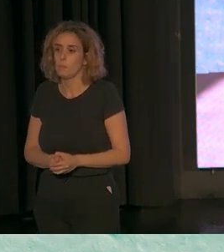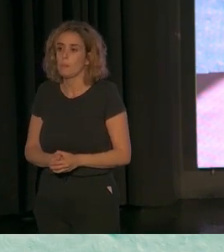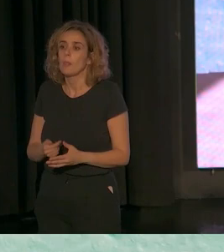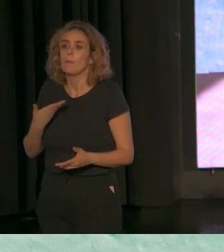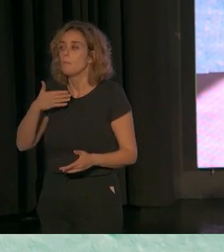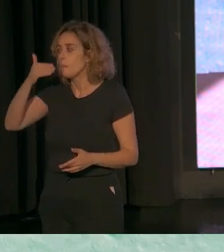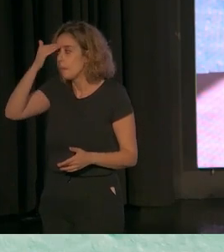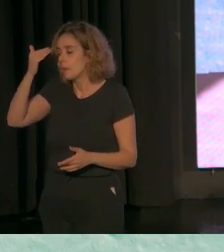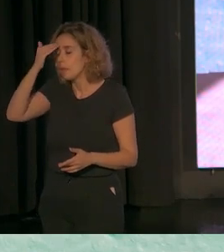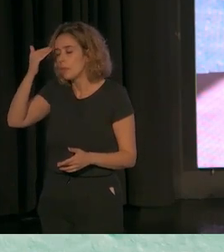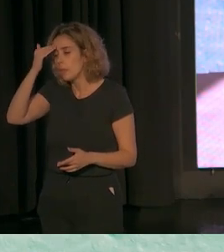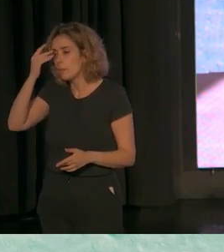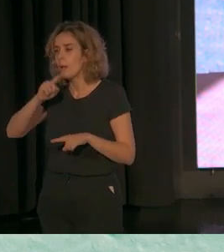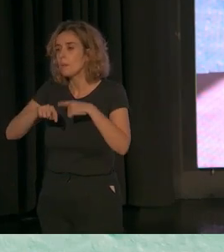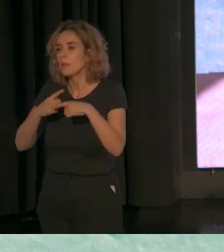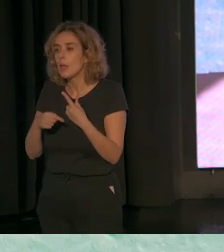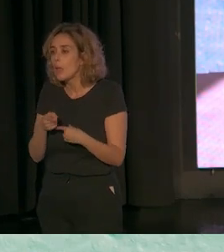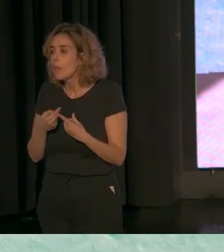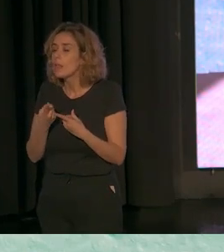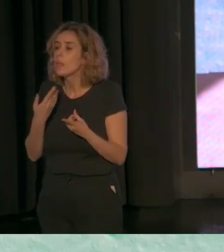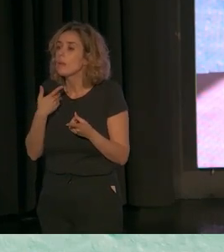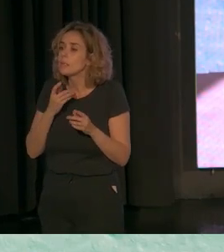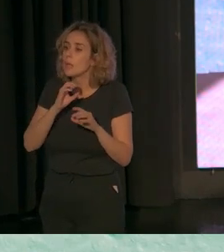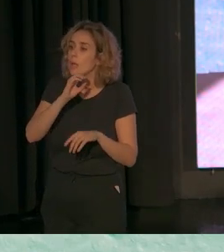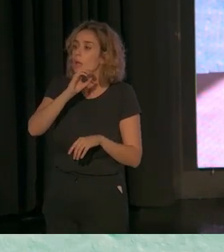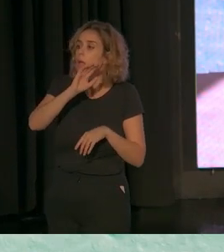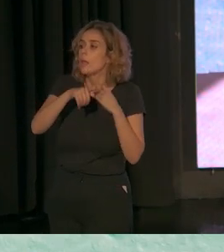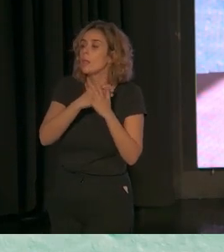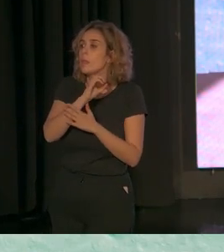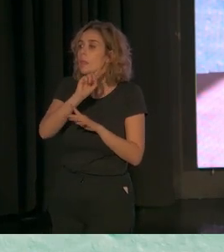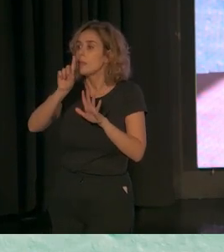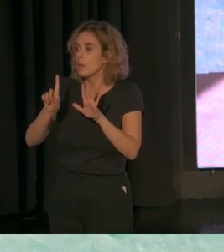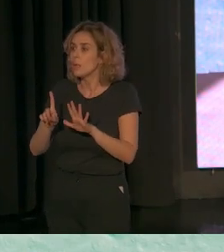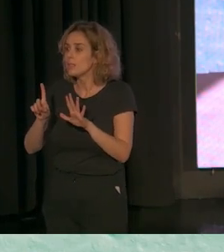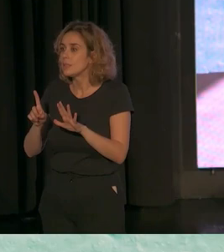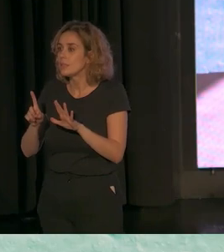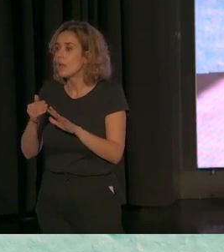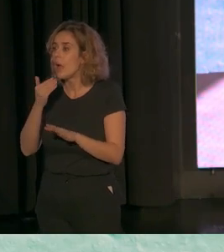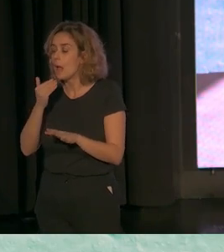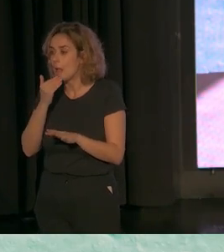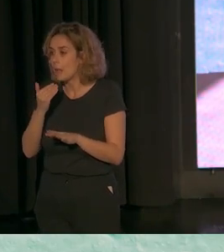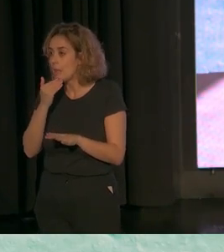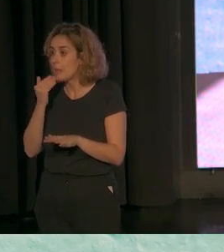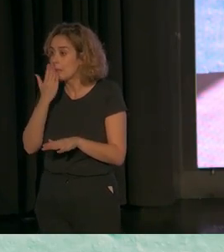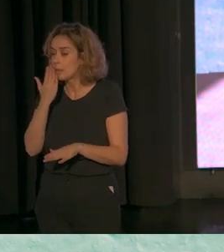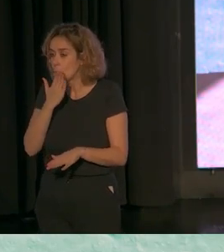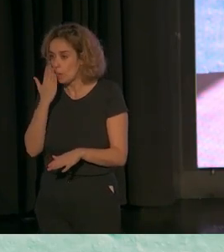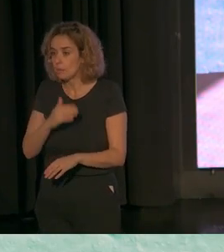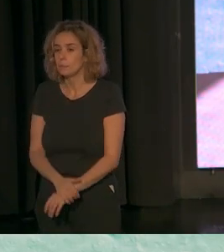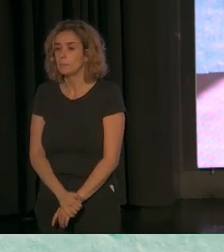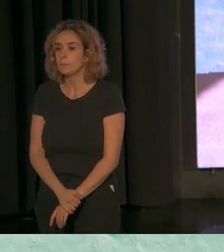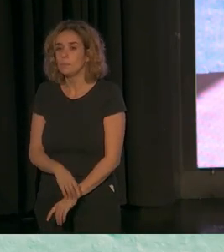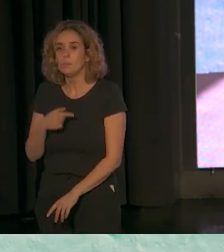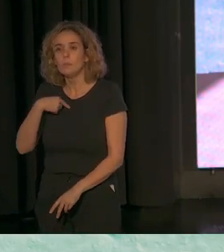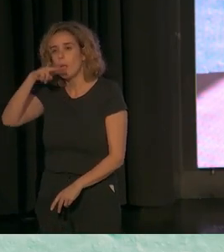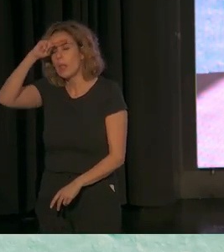fundamentalmente, las familias, si nos fijamos de 0 a 6 y si lo extendemos un poco a la edad escolar, lo